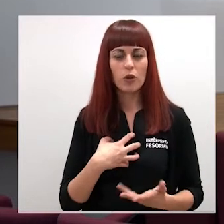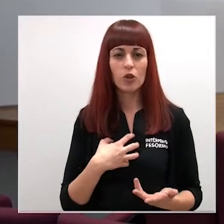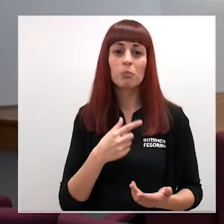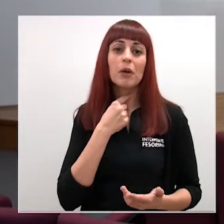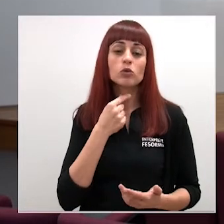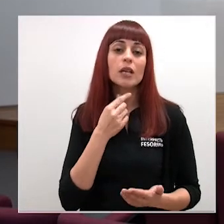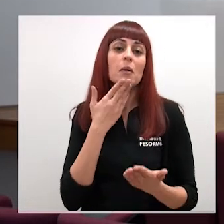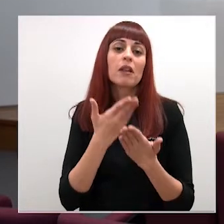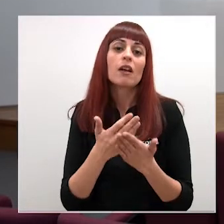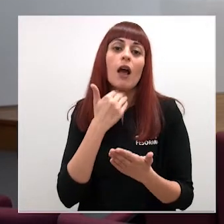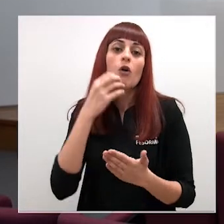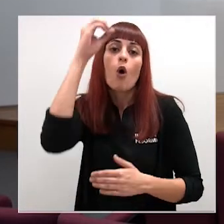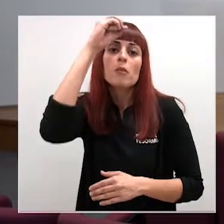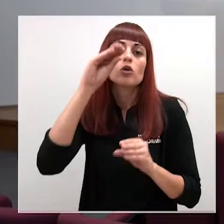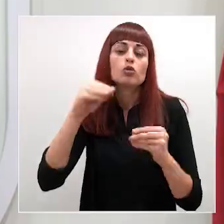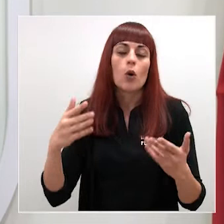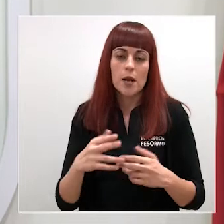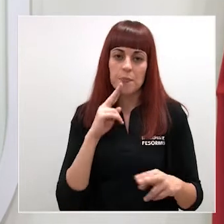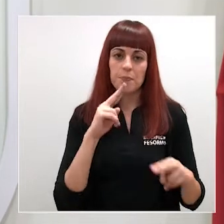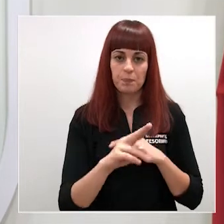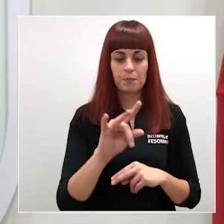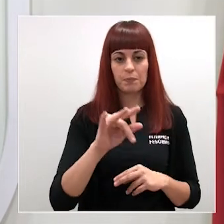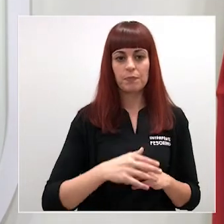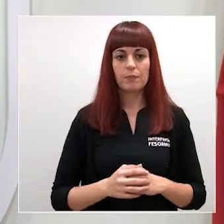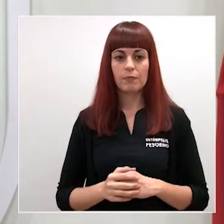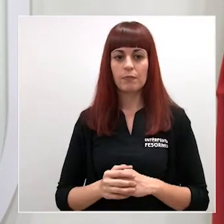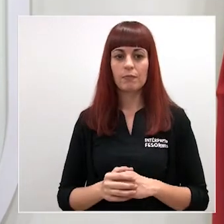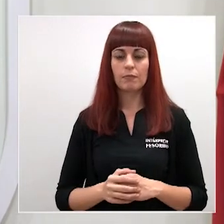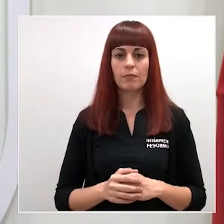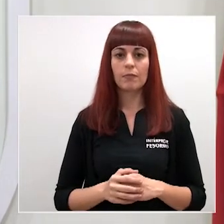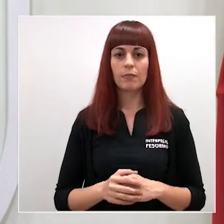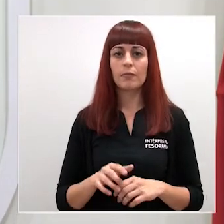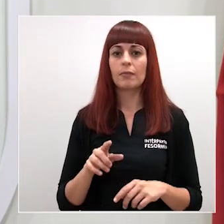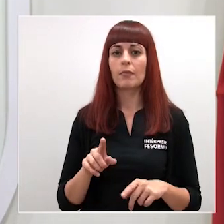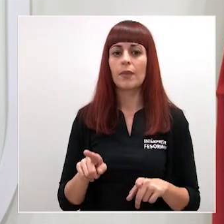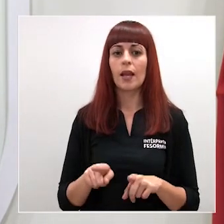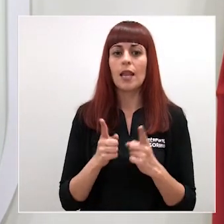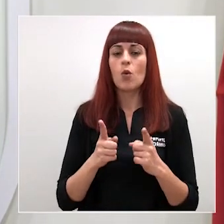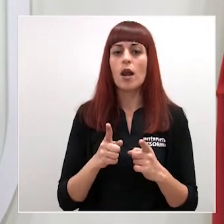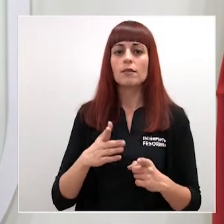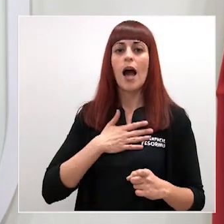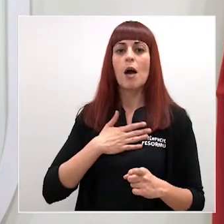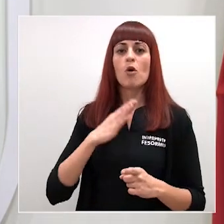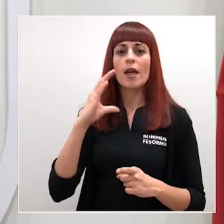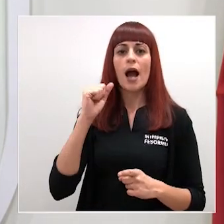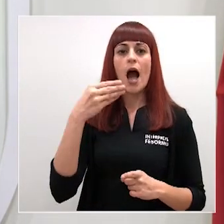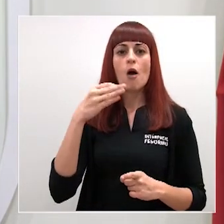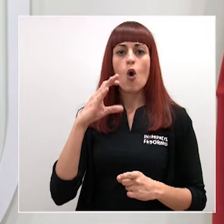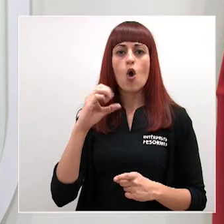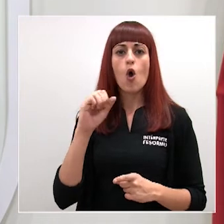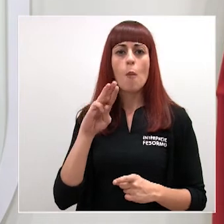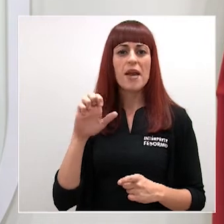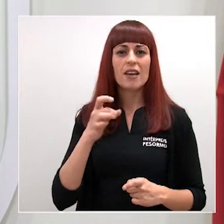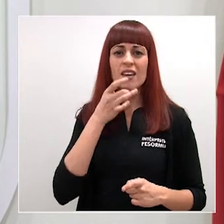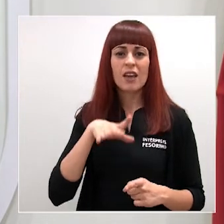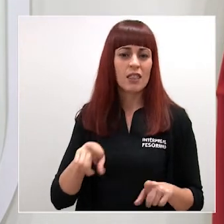gustaría pedirle una valoración gracias Sí bueno independientemente de cuál sea el propietario de cabo COPE como usted sabe pues es un